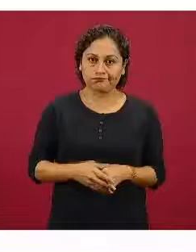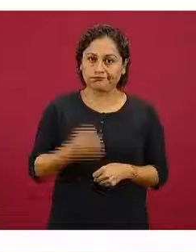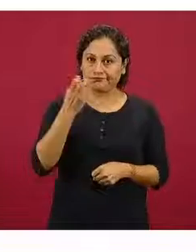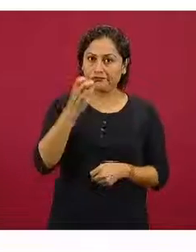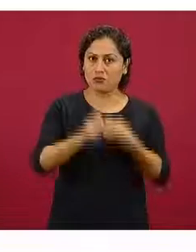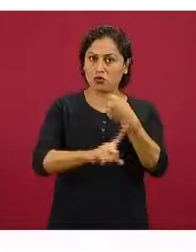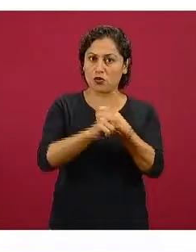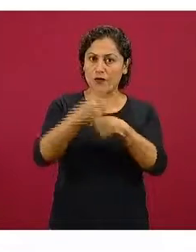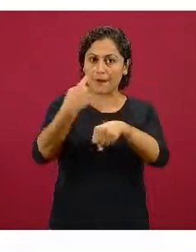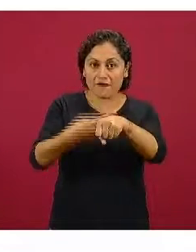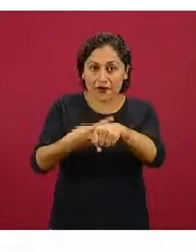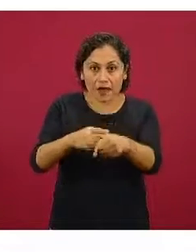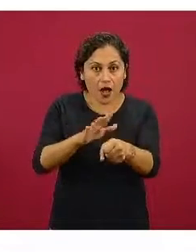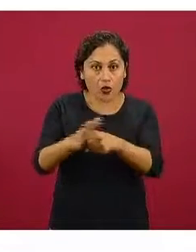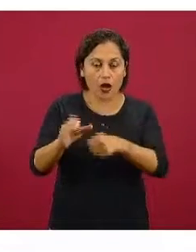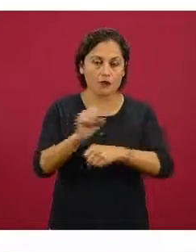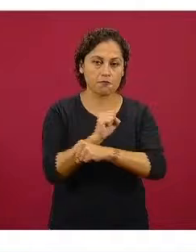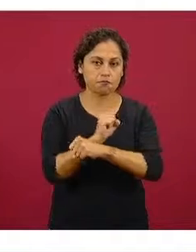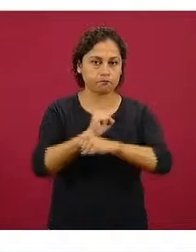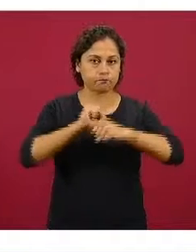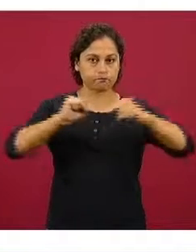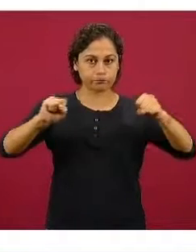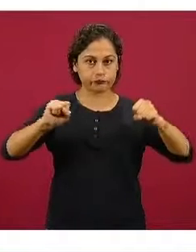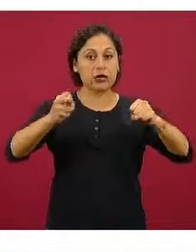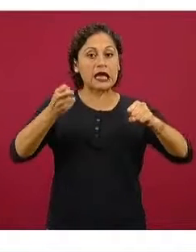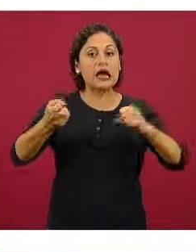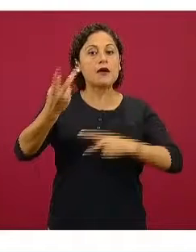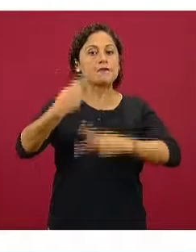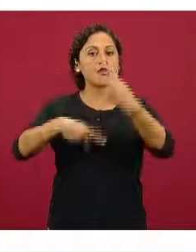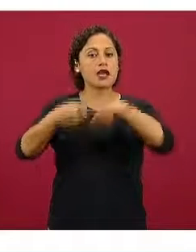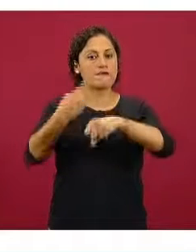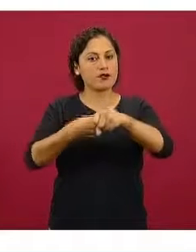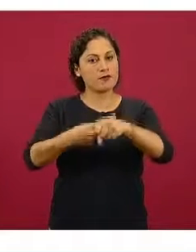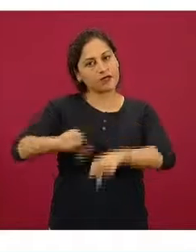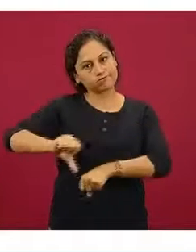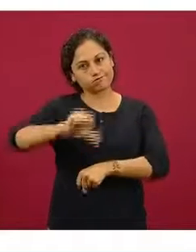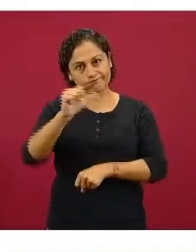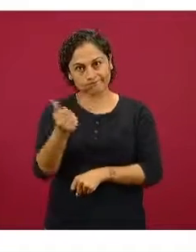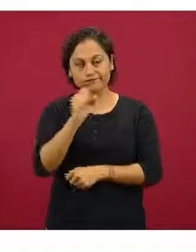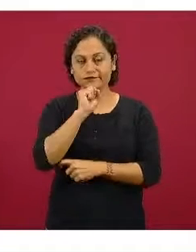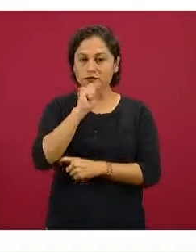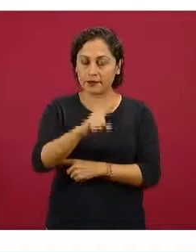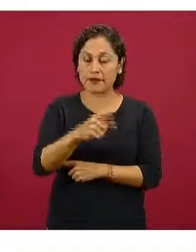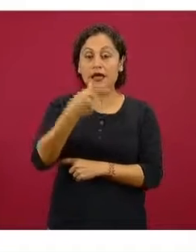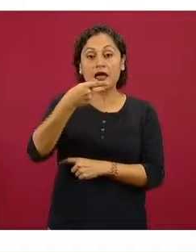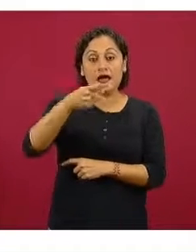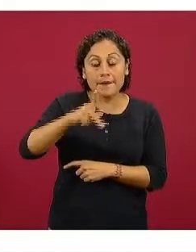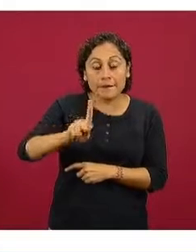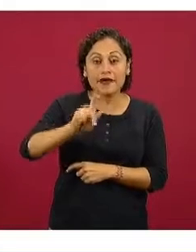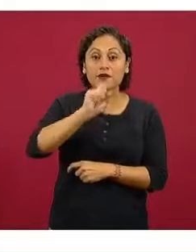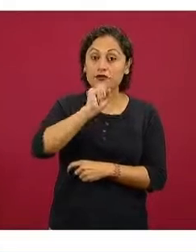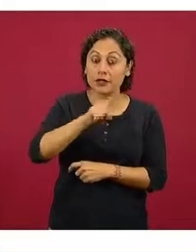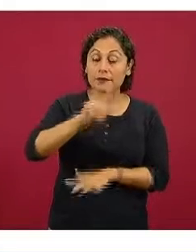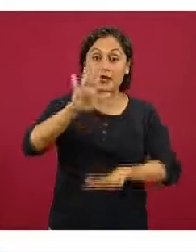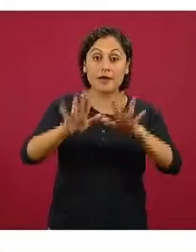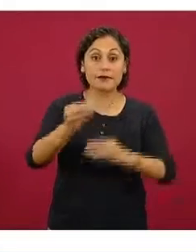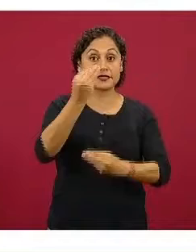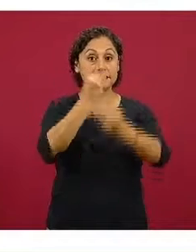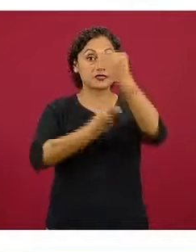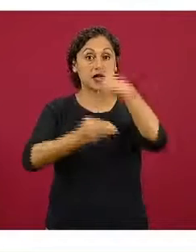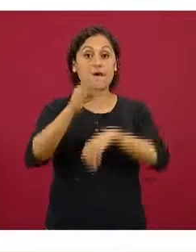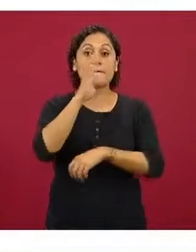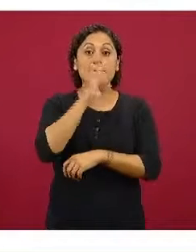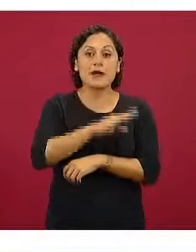y obesidad y las enfermedades asociadas a esto, pero también en el otro extremo de la mala nutrición está la